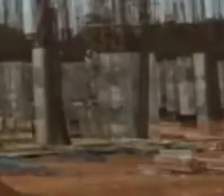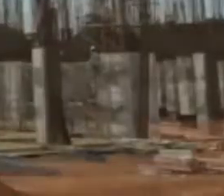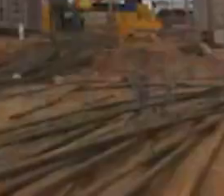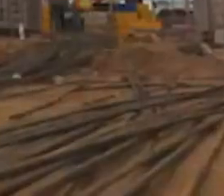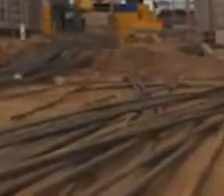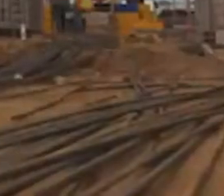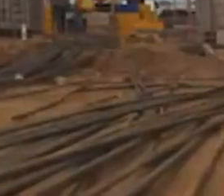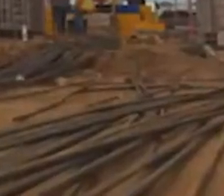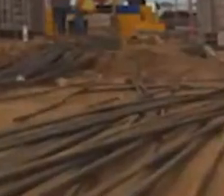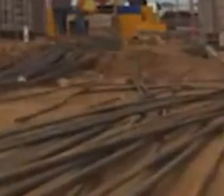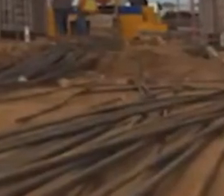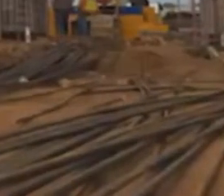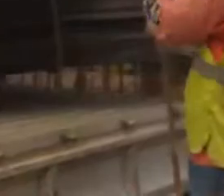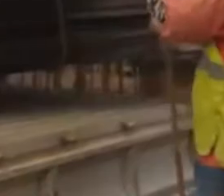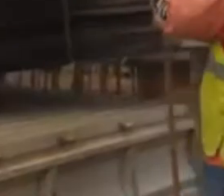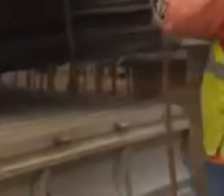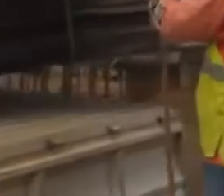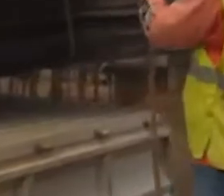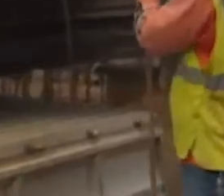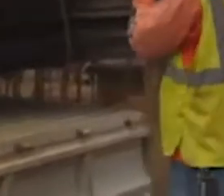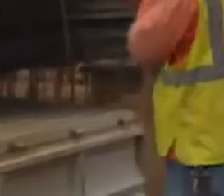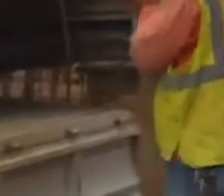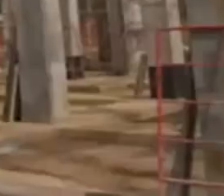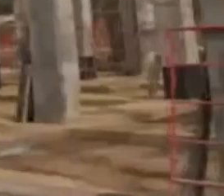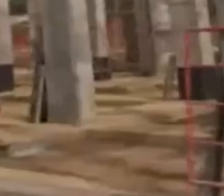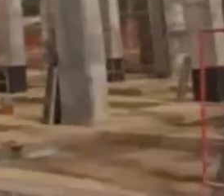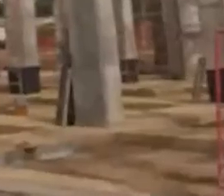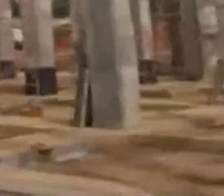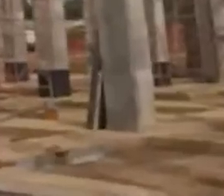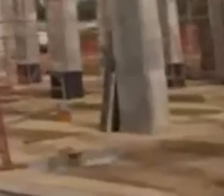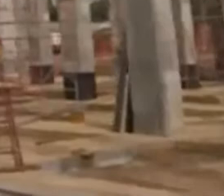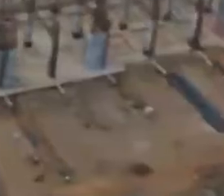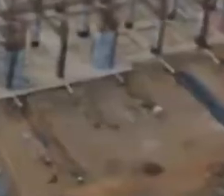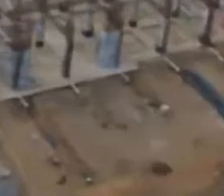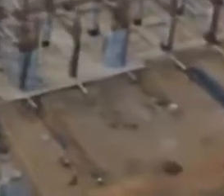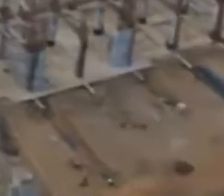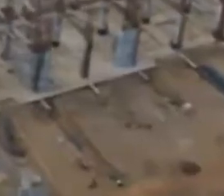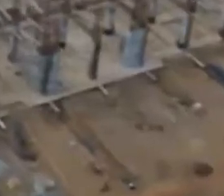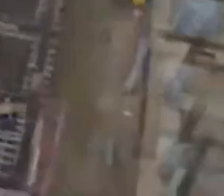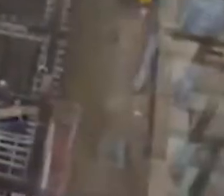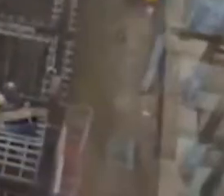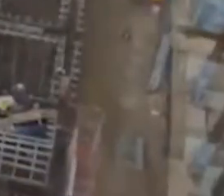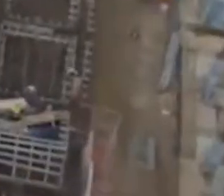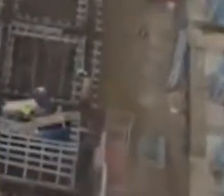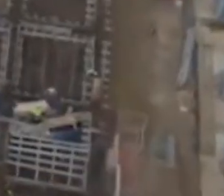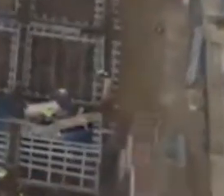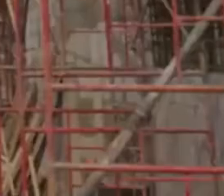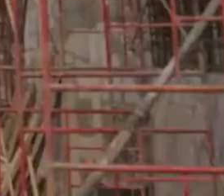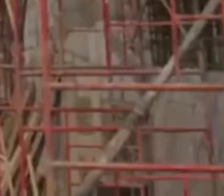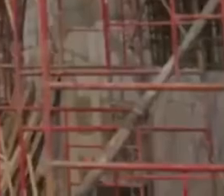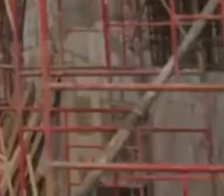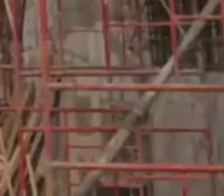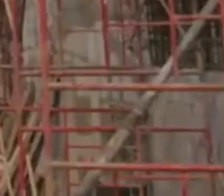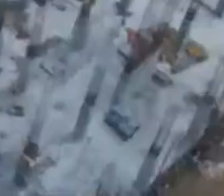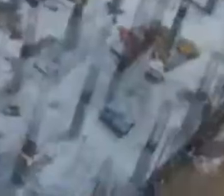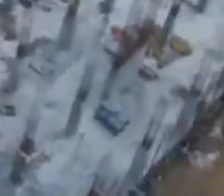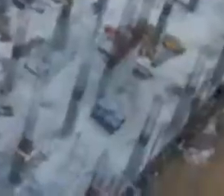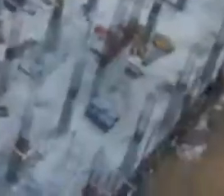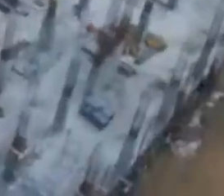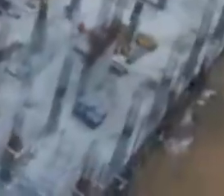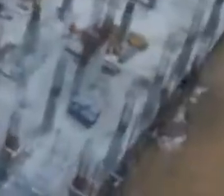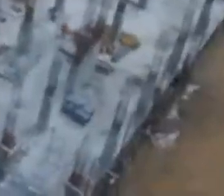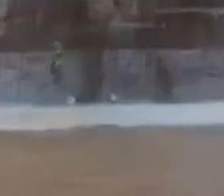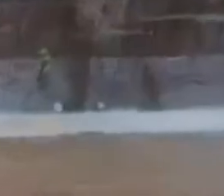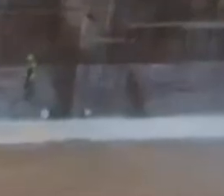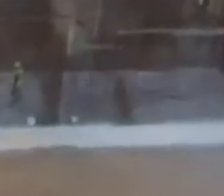solamente el sandinismo tiene la voluntad de asumir el compromiso para desarrollar estos programas y proyectos